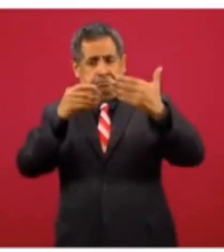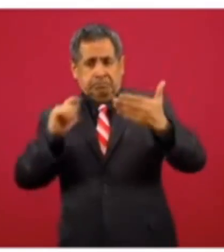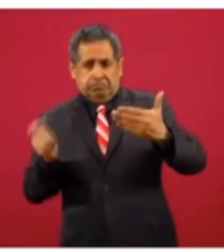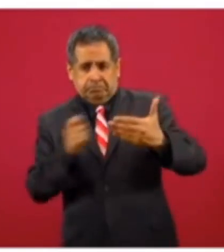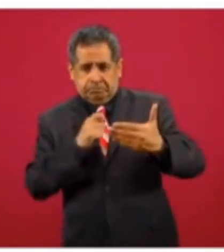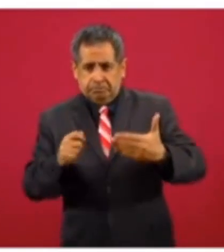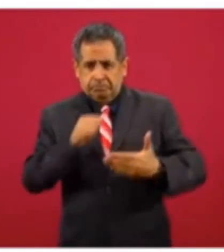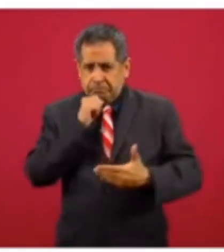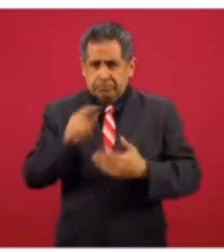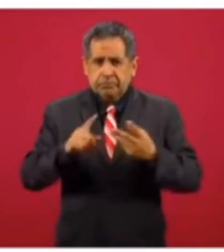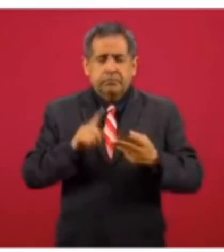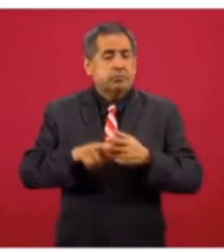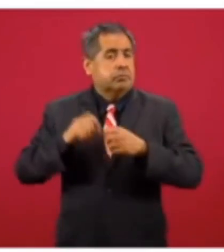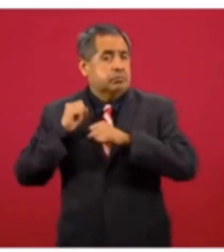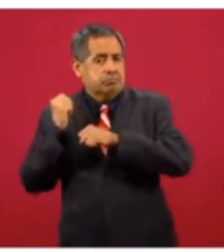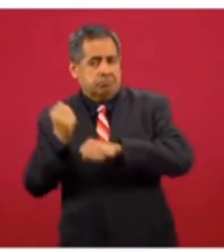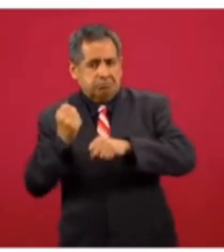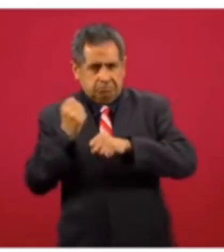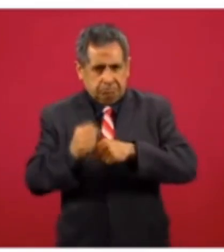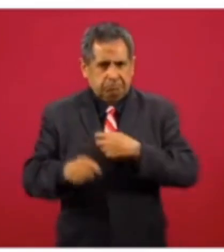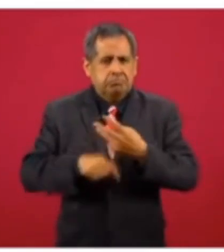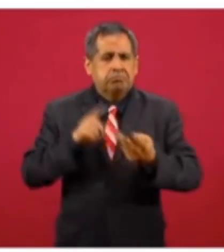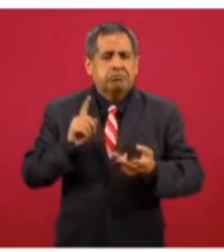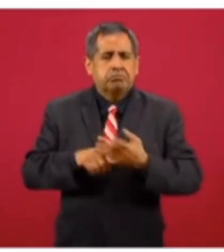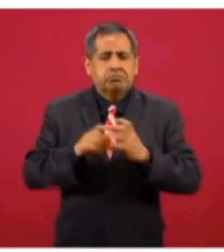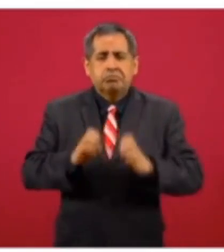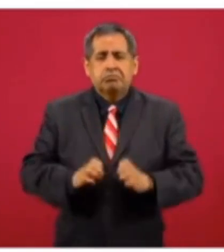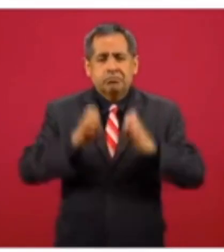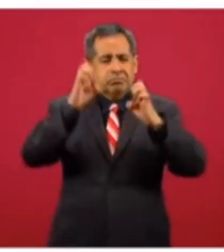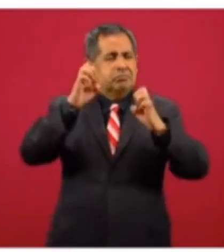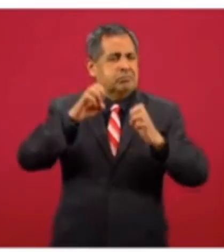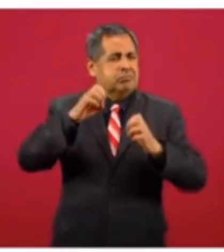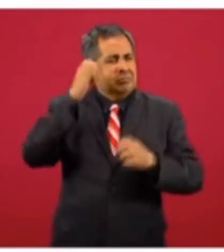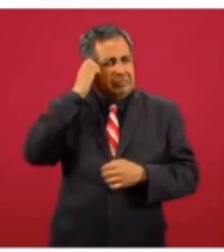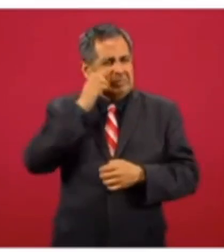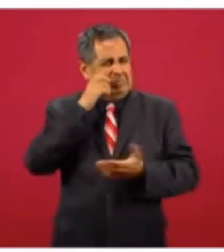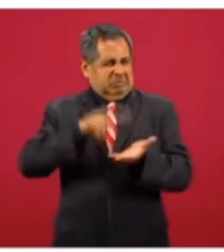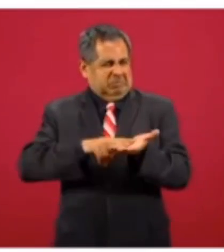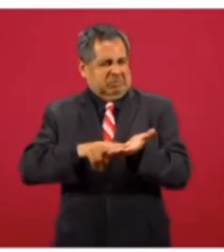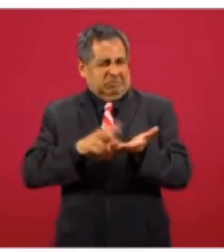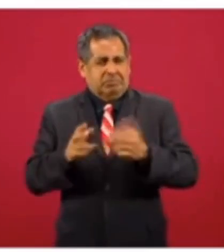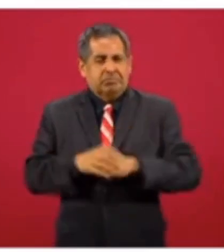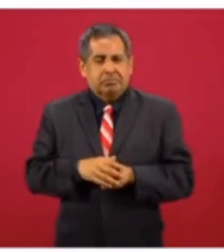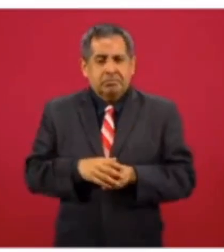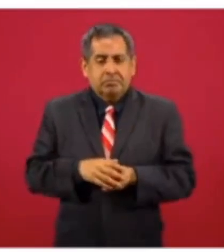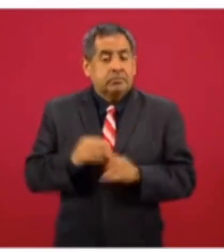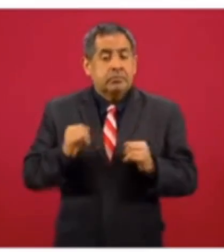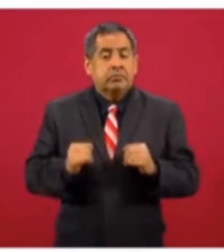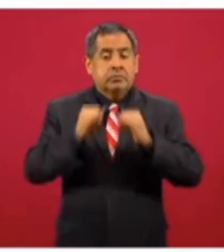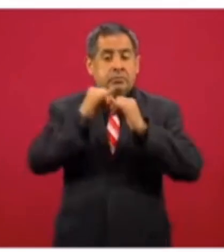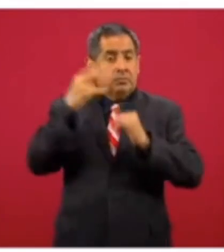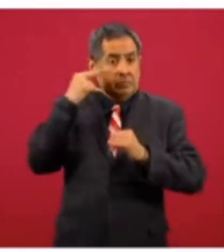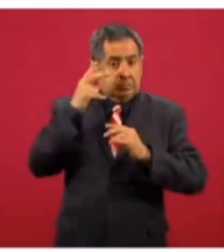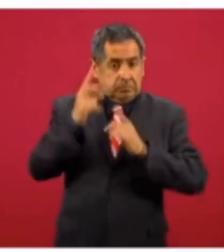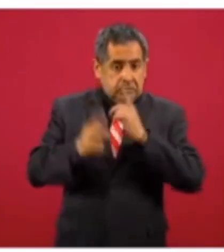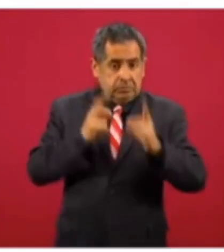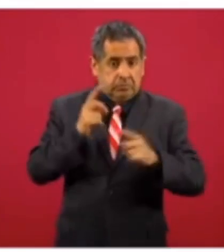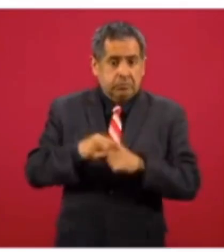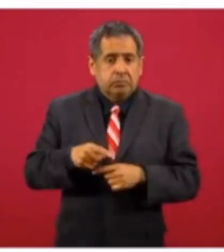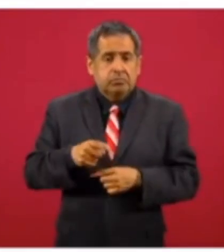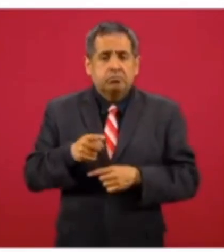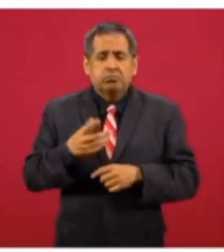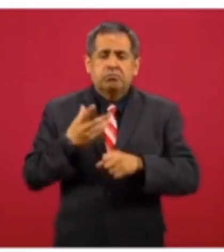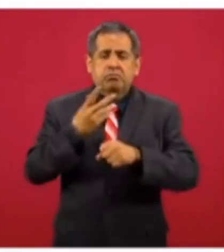estadio de béisbol beto ávila el edificio del estacionamiento verde la rehabilitación del instituto instituto veracruzano del